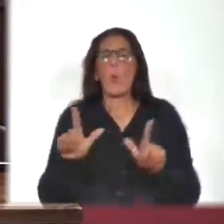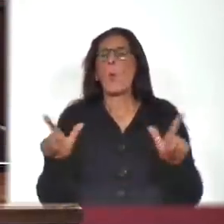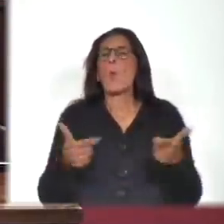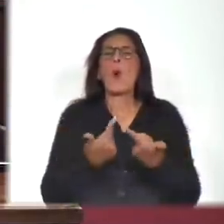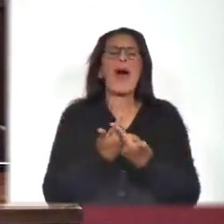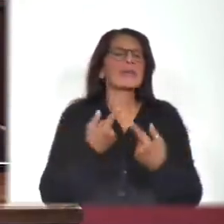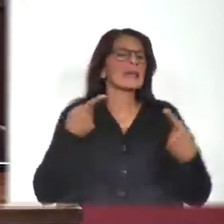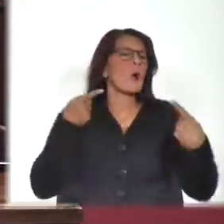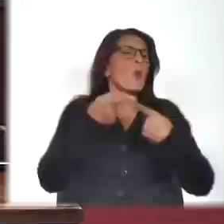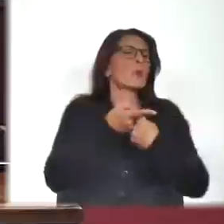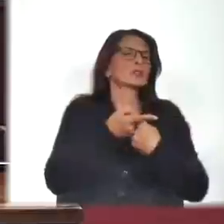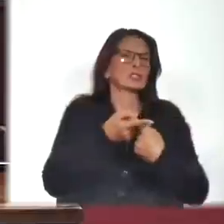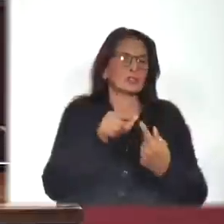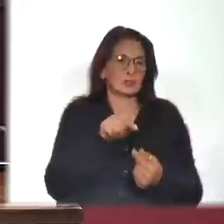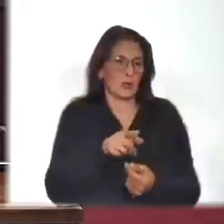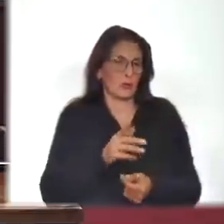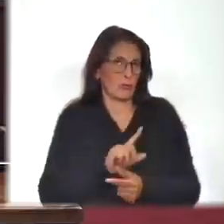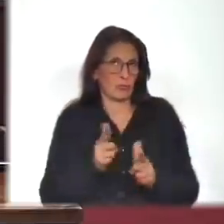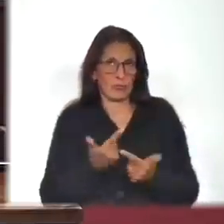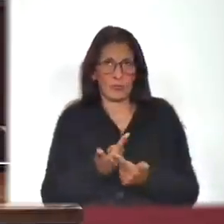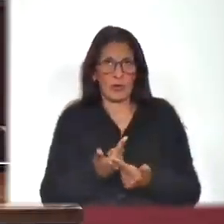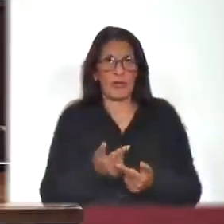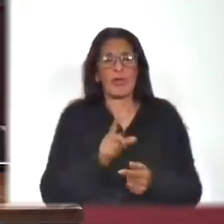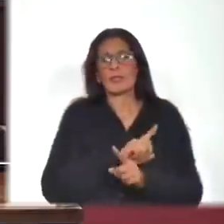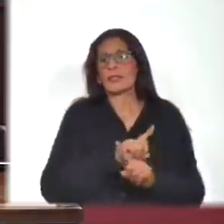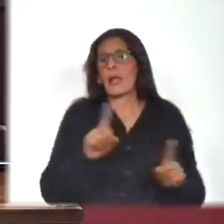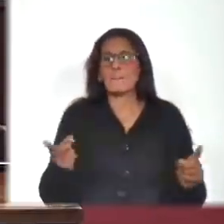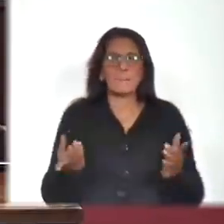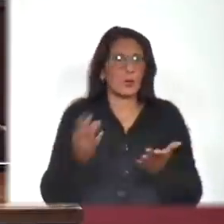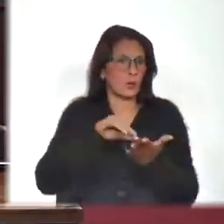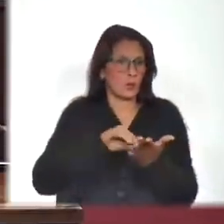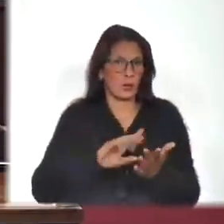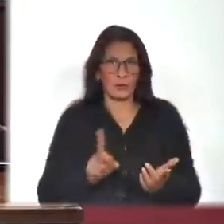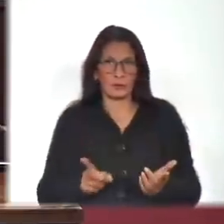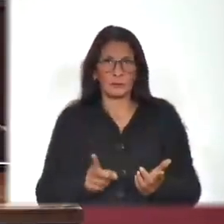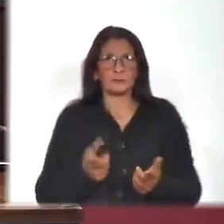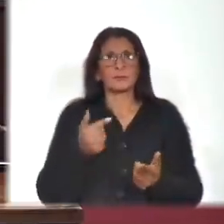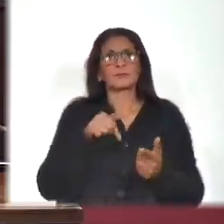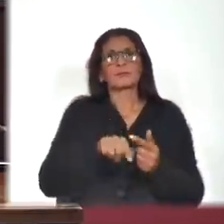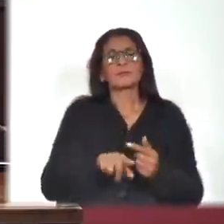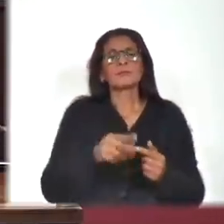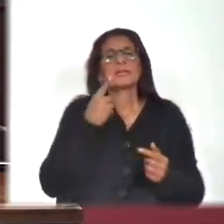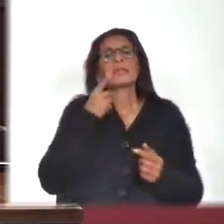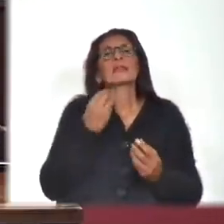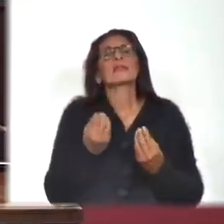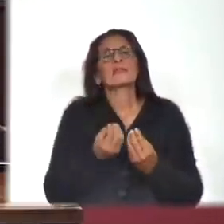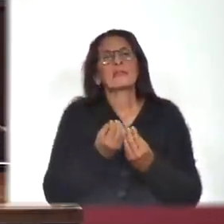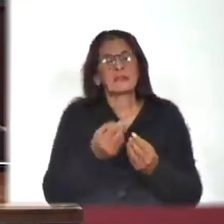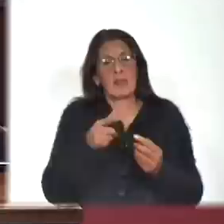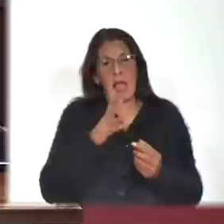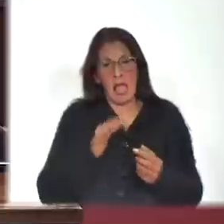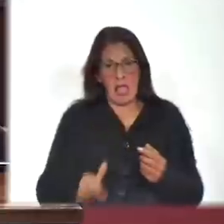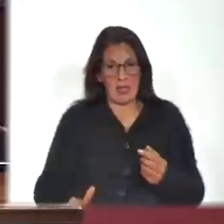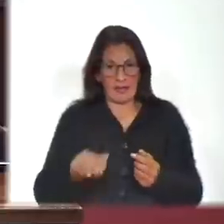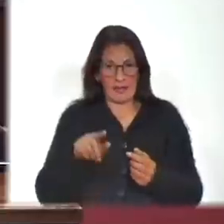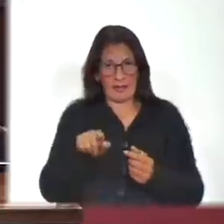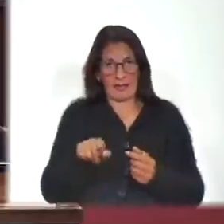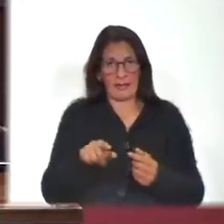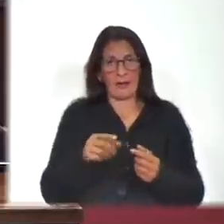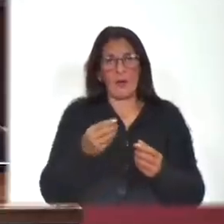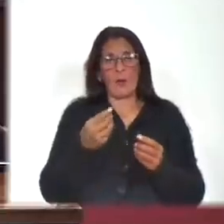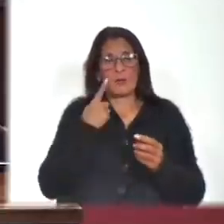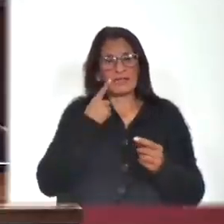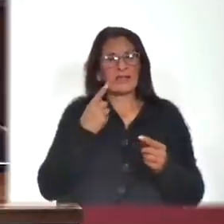oposición de intereses y por lo tanto no hay tampoco implicancia, señor Presidente. La implicancia tiene su núcleo en el concepto de